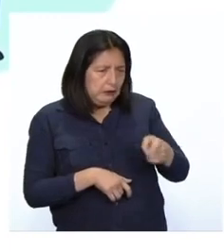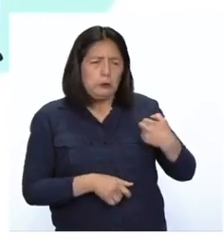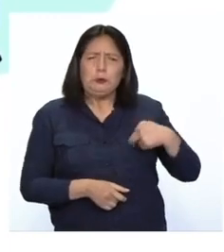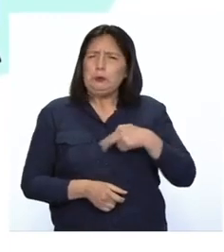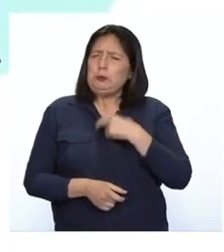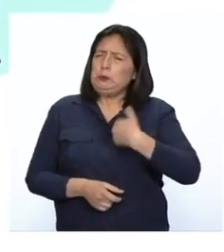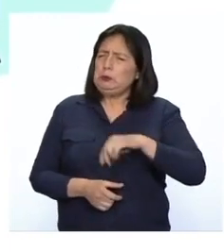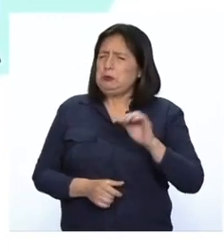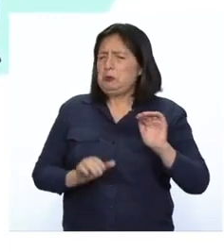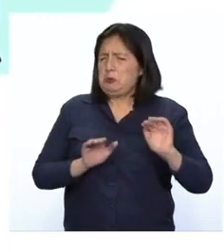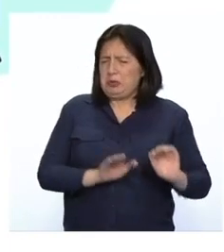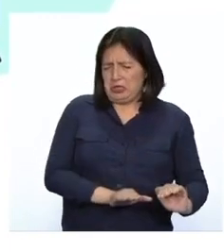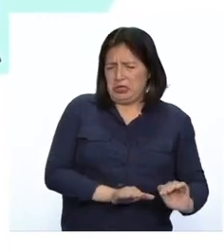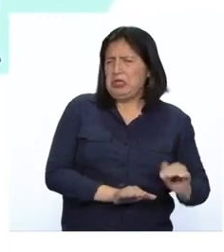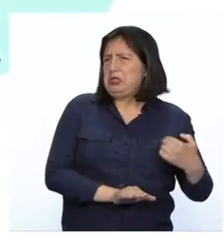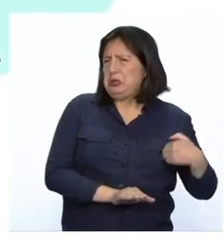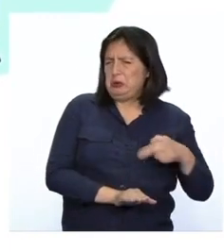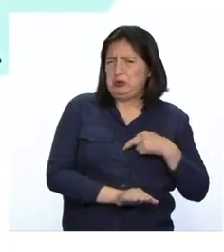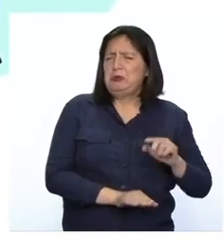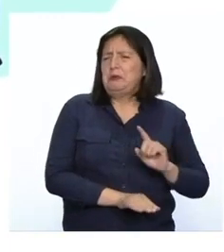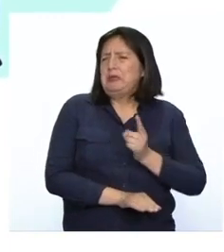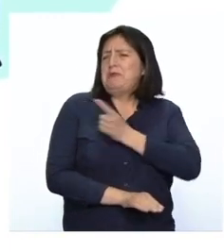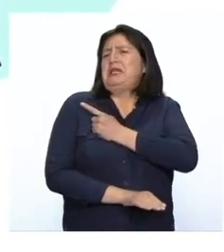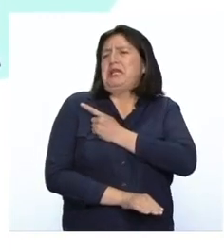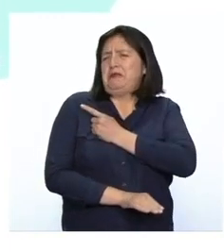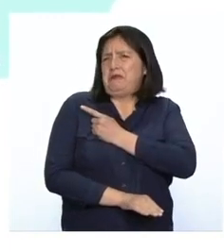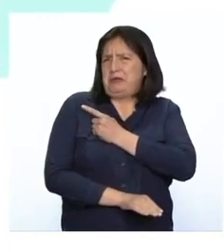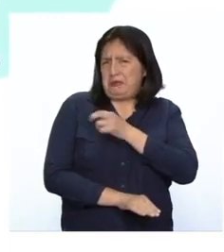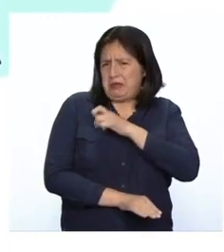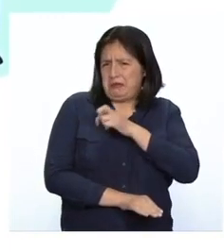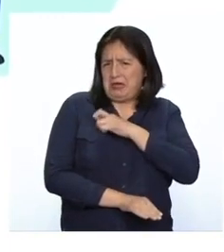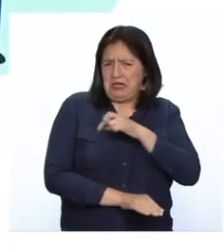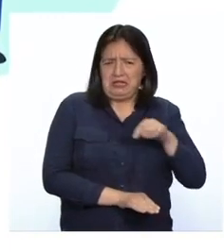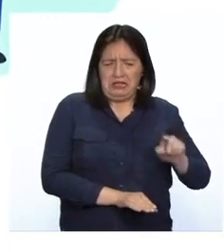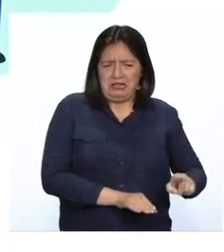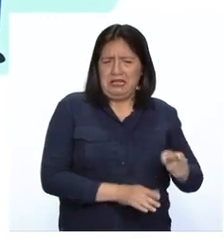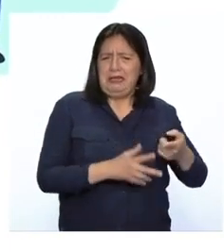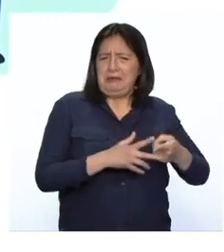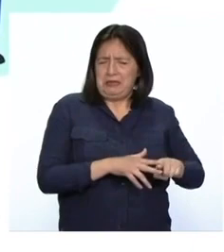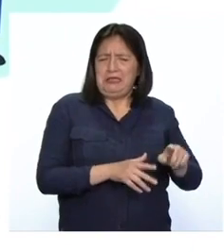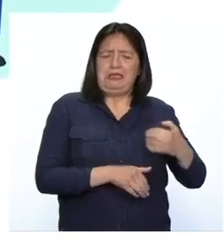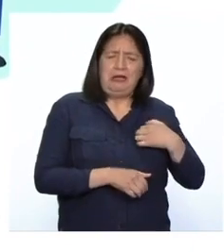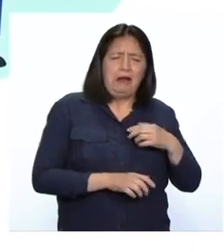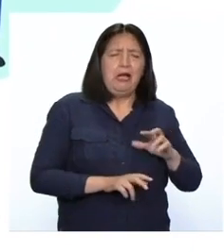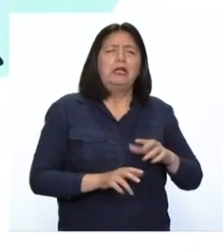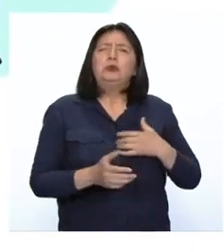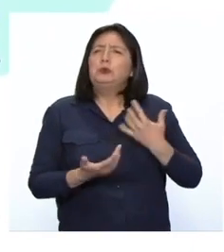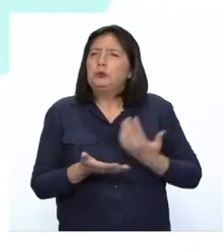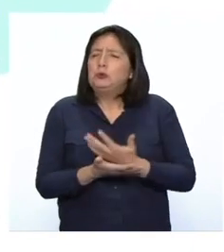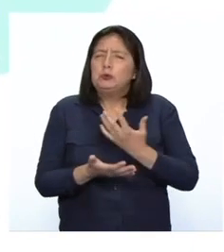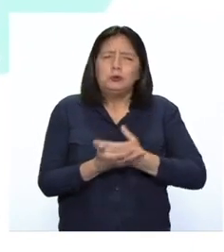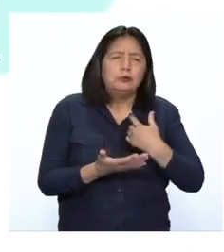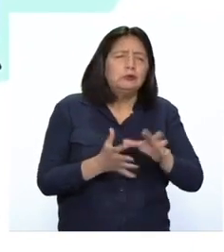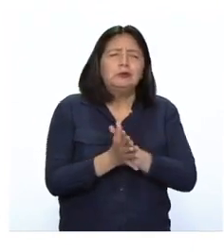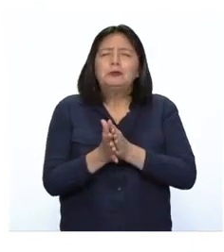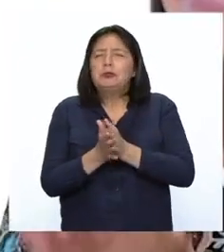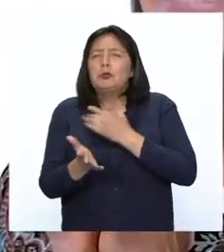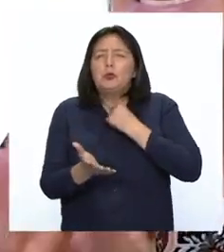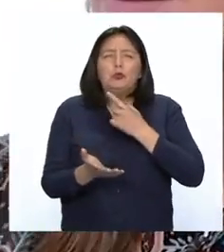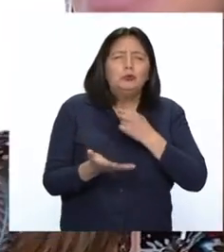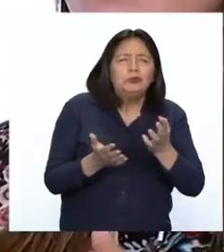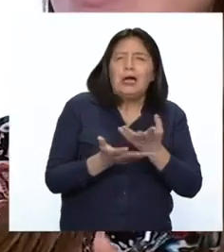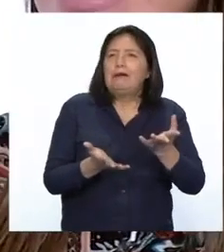estábamos muy pequeñas, cursábamos primer grado de primaria y recién empezábamos a descubrir nuestros cursos favoritos.